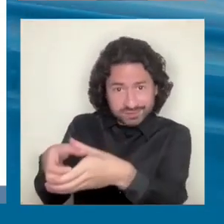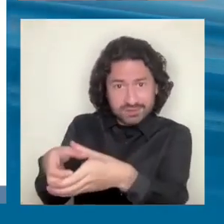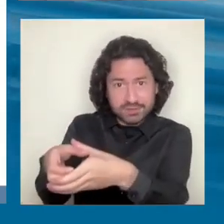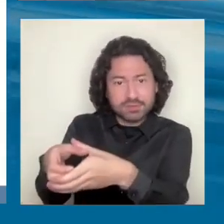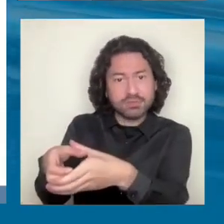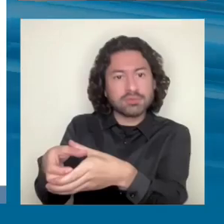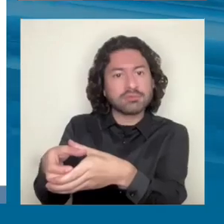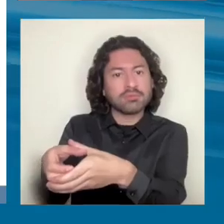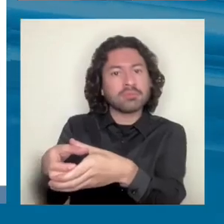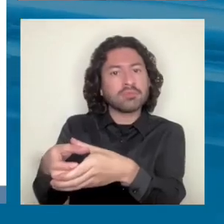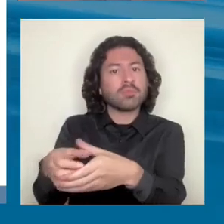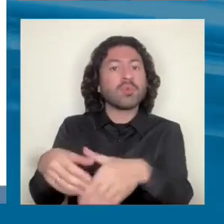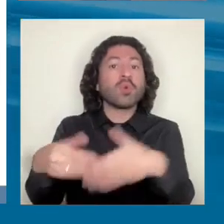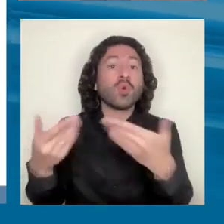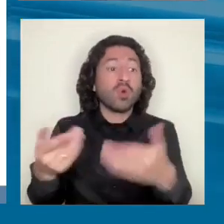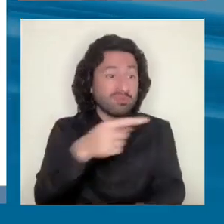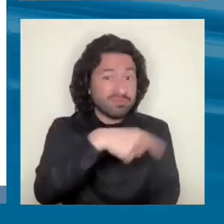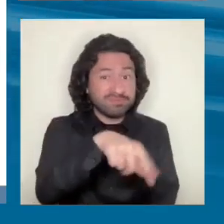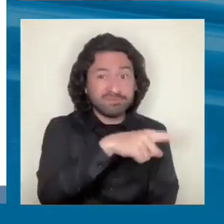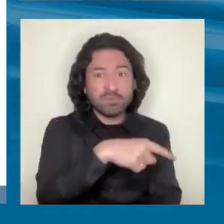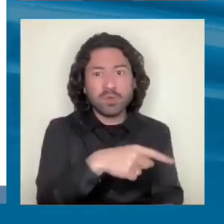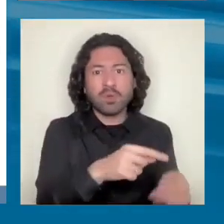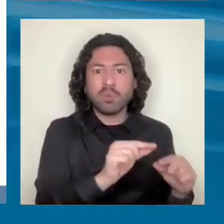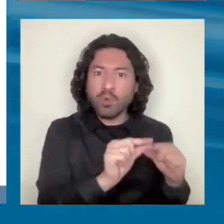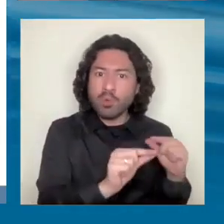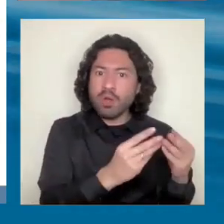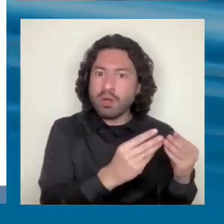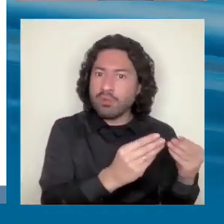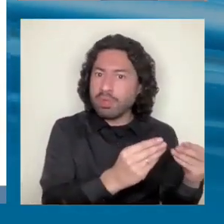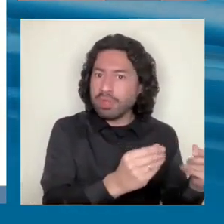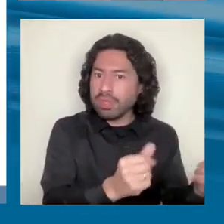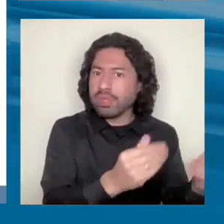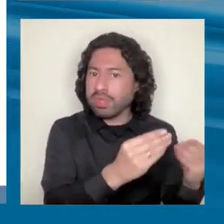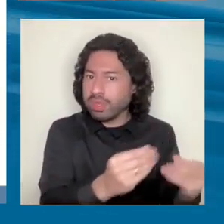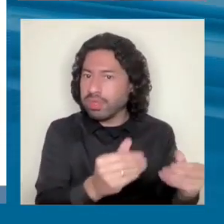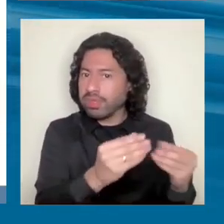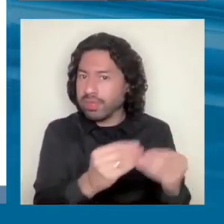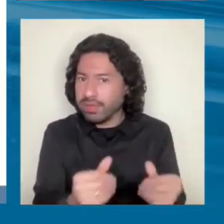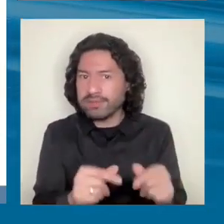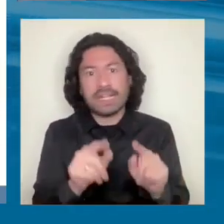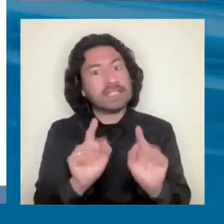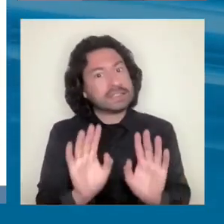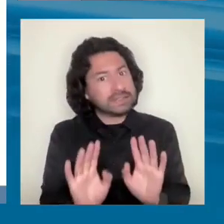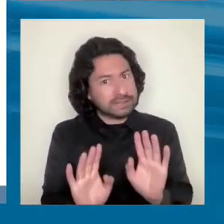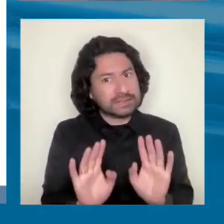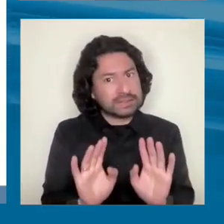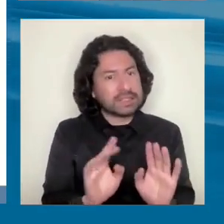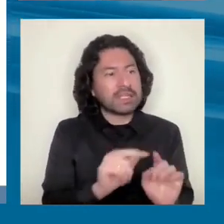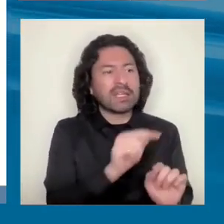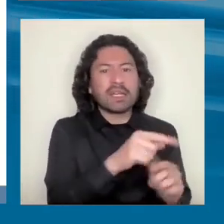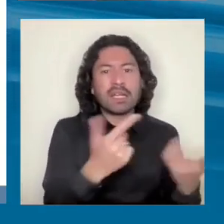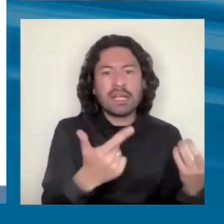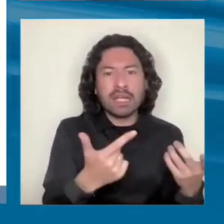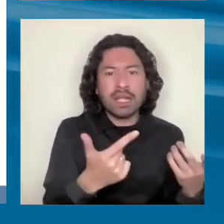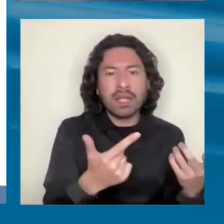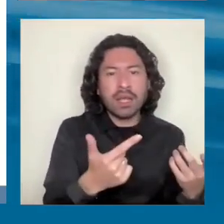pero también la desaparición de algunos, gradual, poco a poco, por ahí está planteada la discusión, como combustibles fósiles.